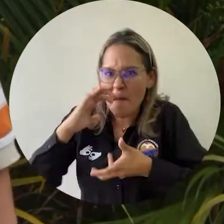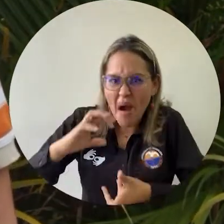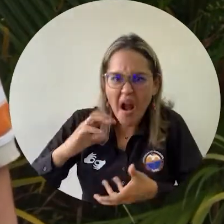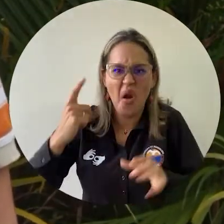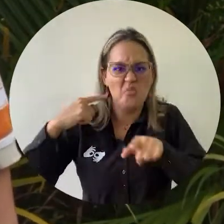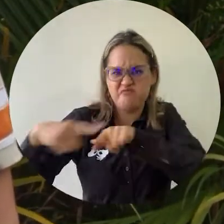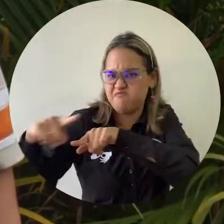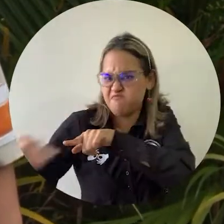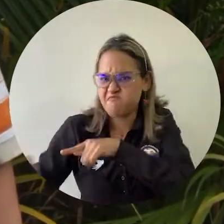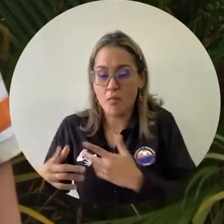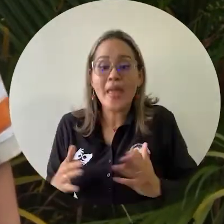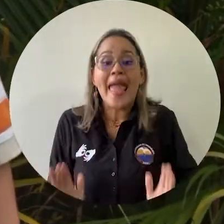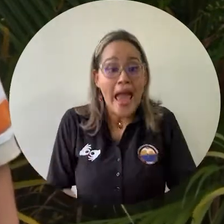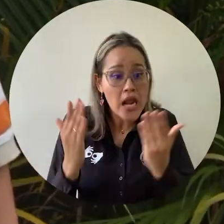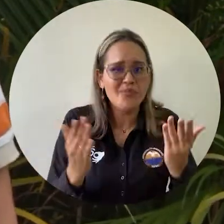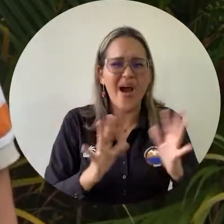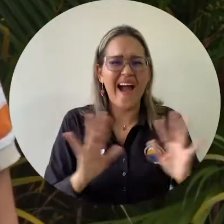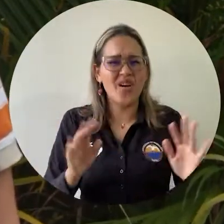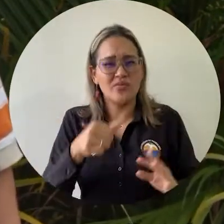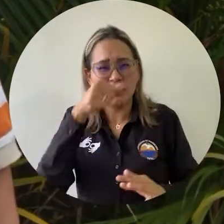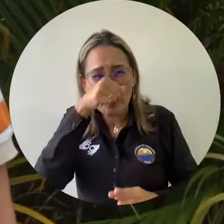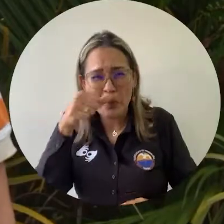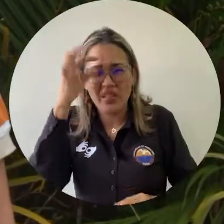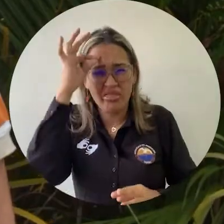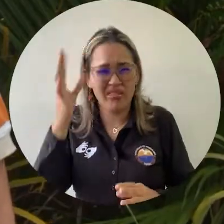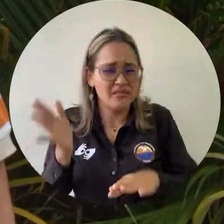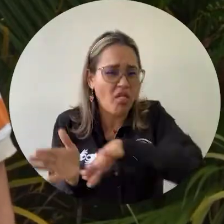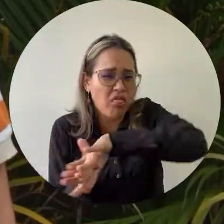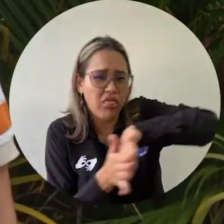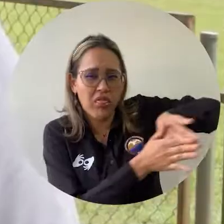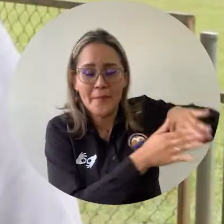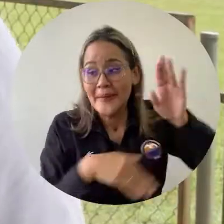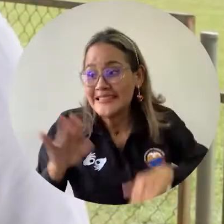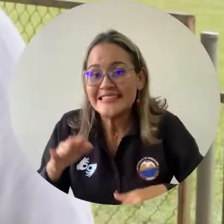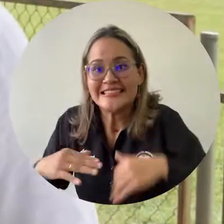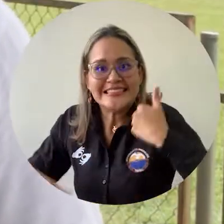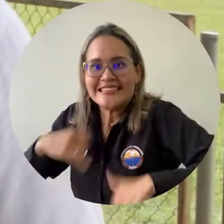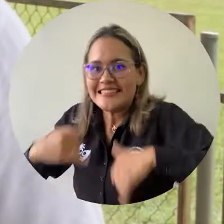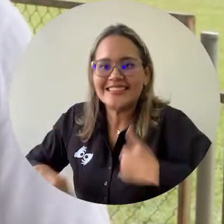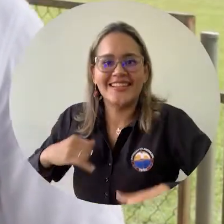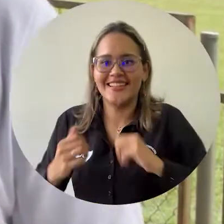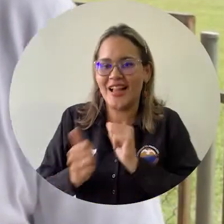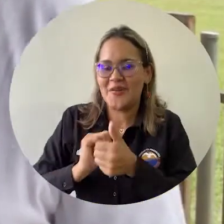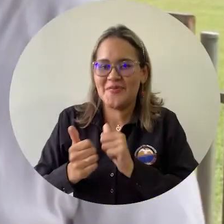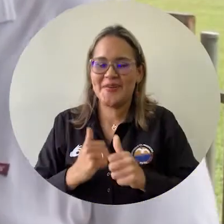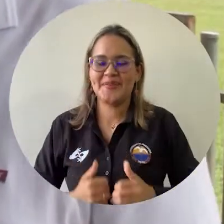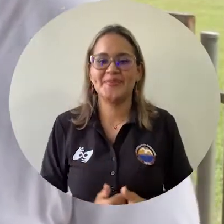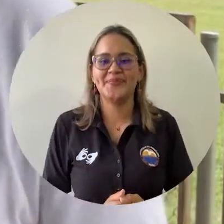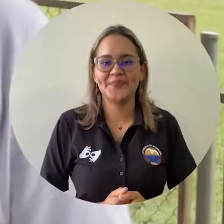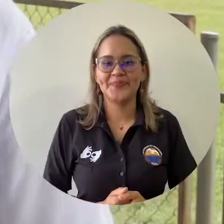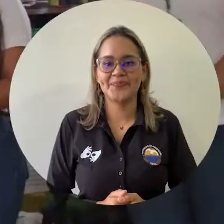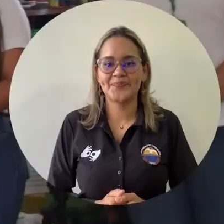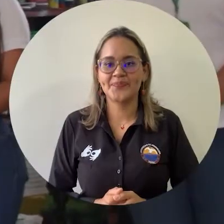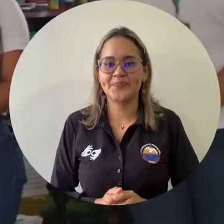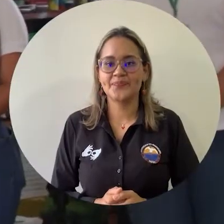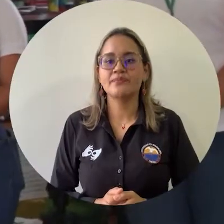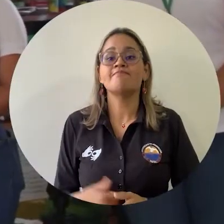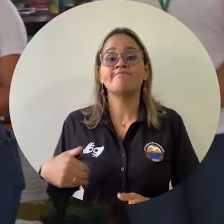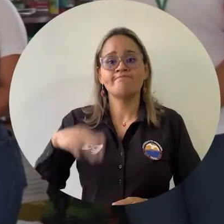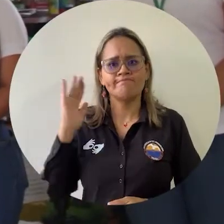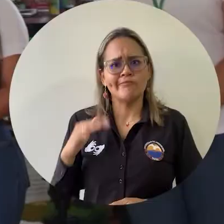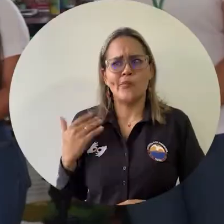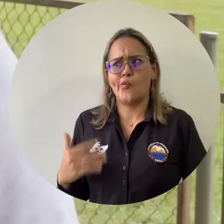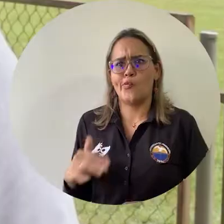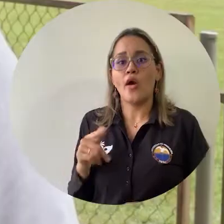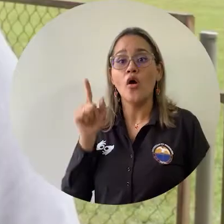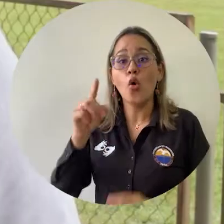practiquen el deporte, se alejen de las drogas, se alejen de los vicios. Los principales objetivos que se lograron fue el aporte que